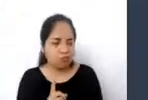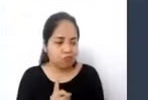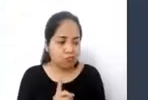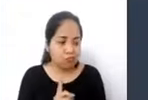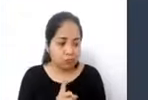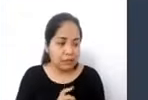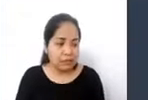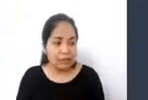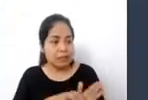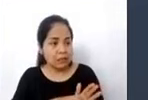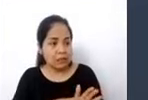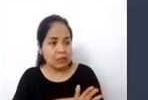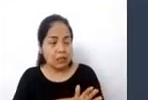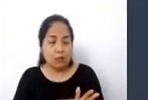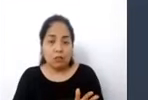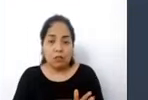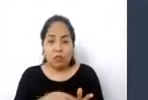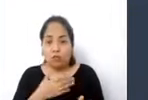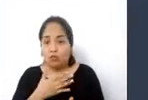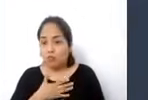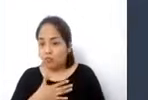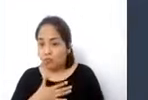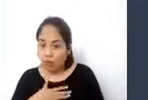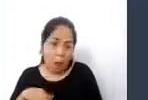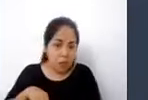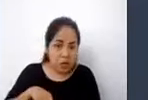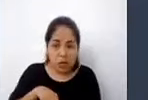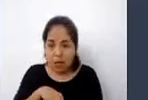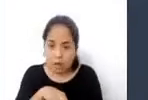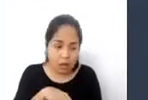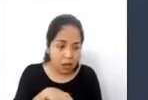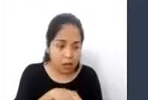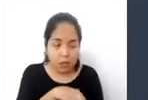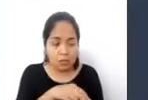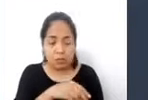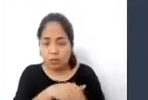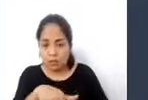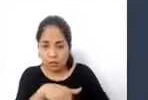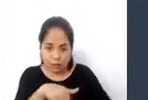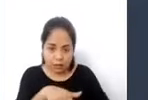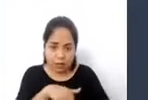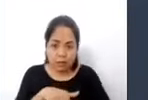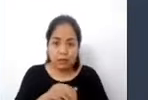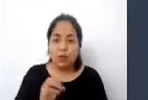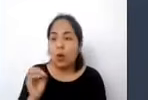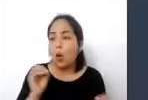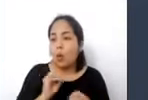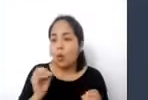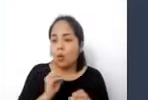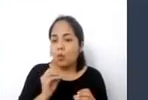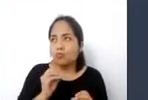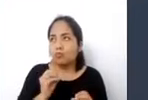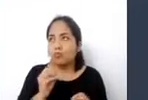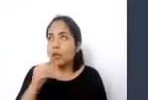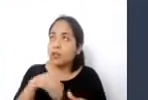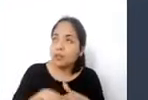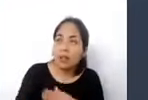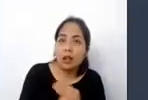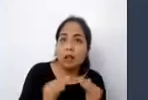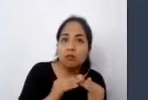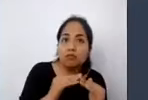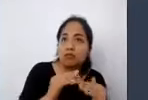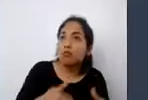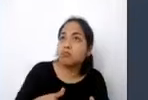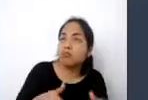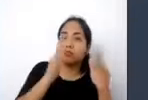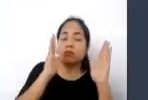sea a través de su fuerza motriz, decir, caminando por la calle o rodando por la calle, o queriendo acceder a un edificio, por ejemplo, o como